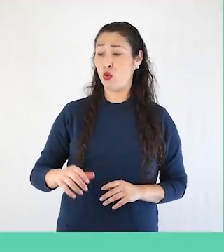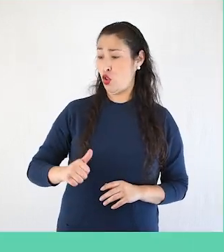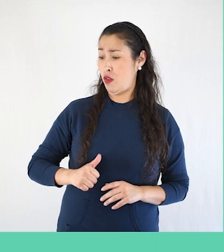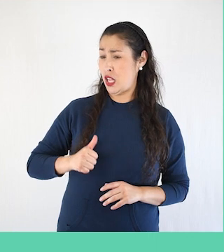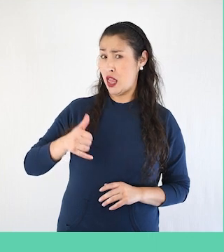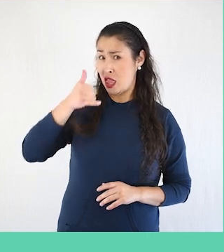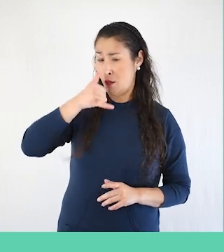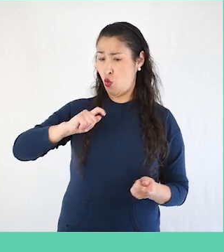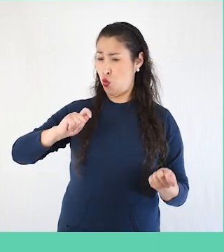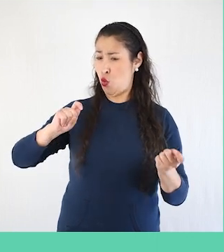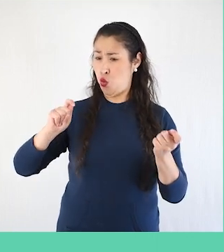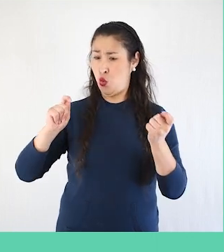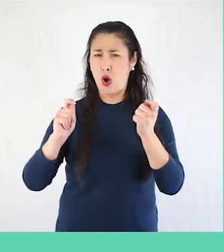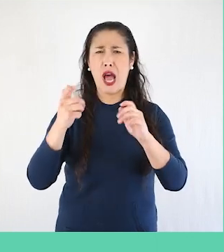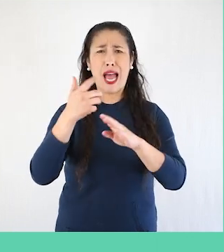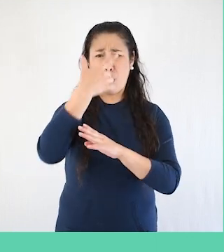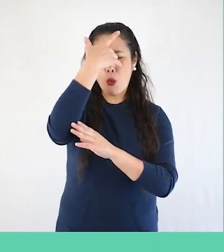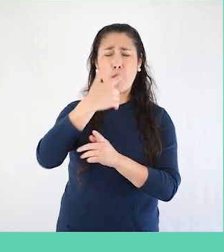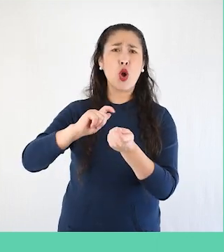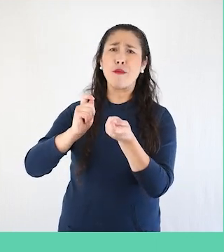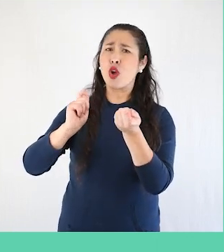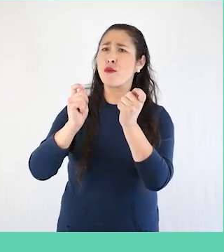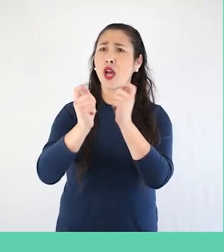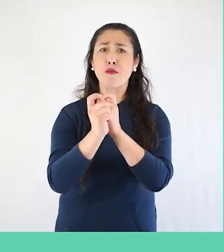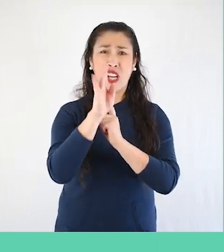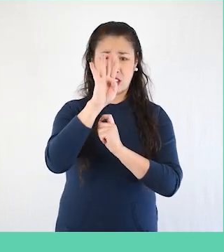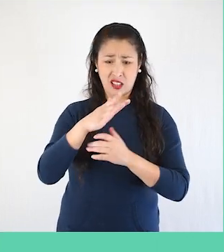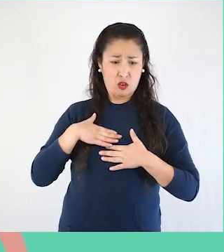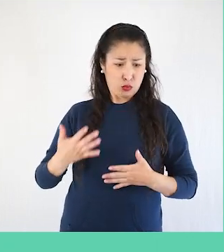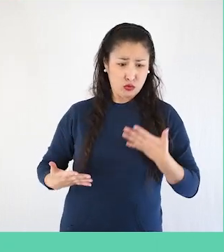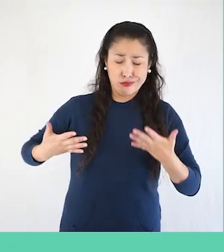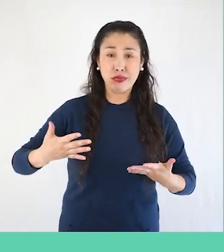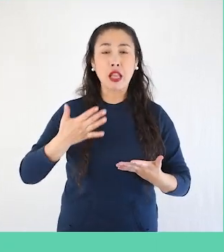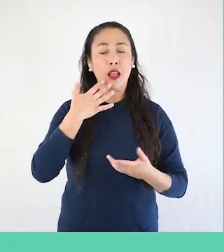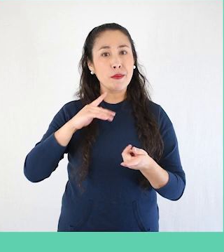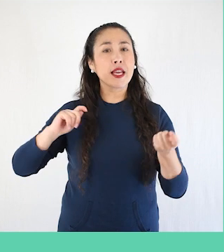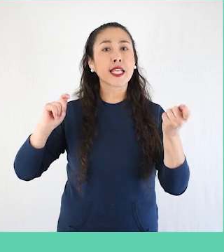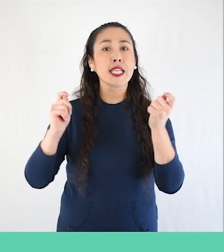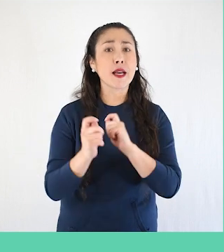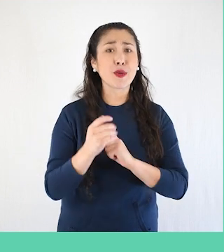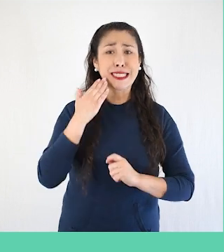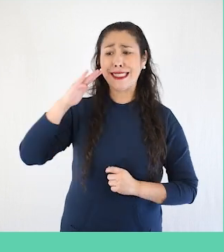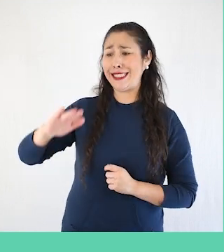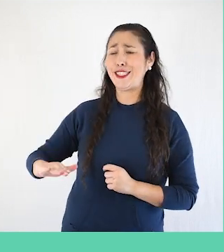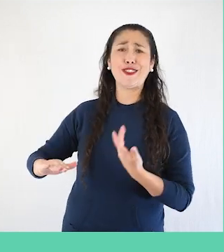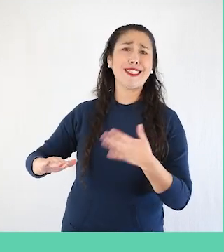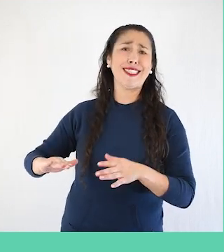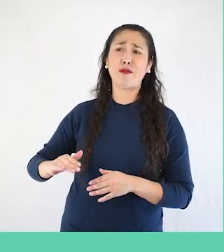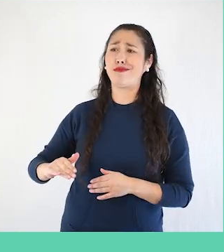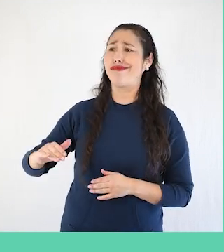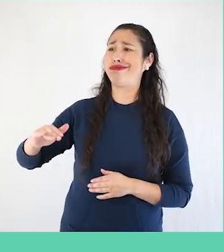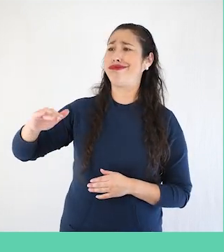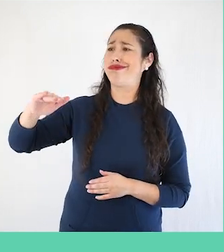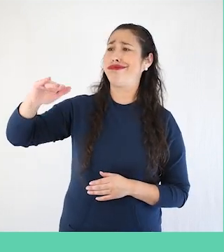Durante el periodo de la adolescencia ocurren muchos cambios en nuestro cuerpo y en nuestra forma de ser. Se deja de